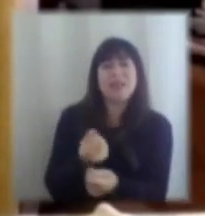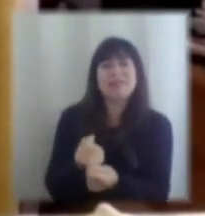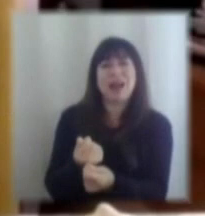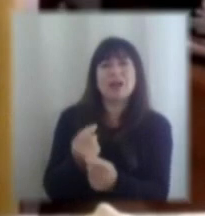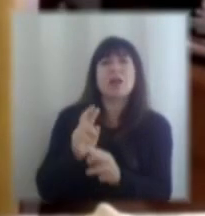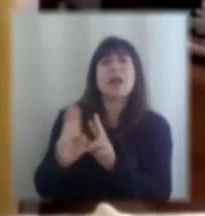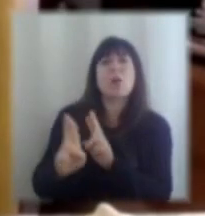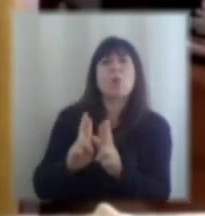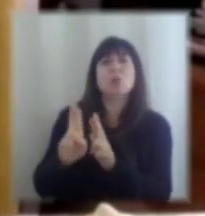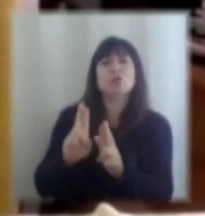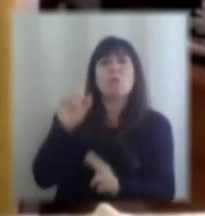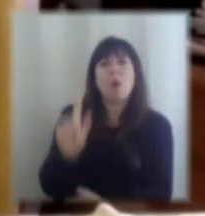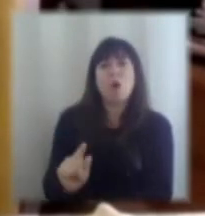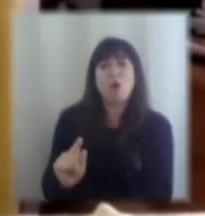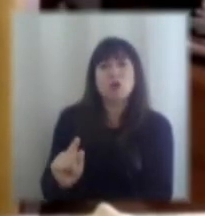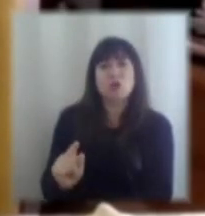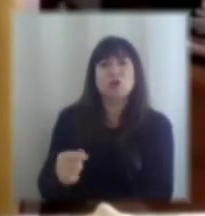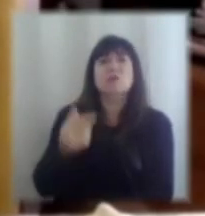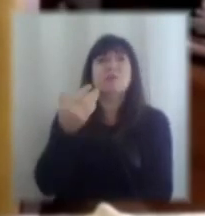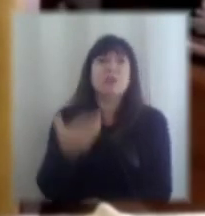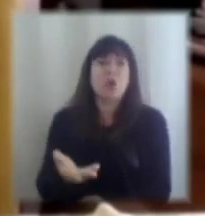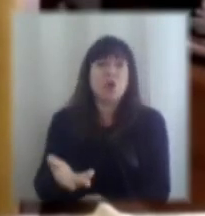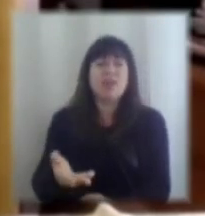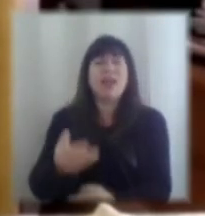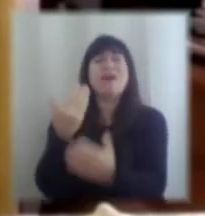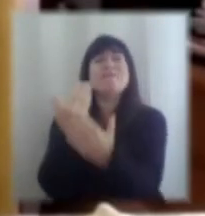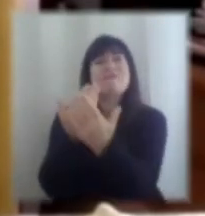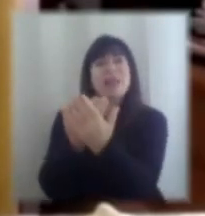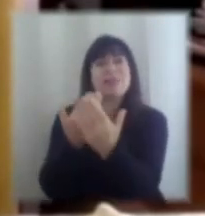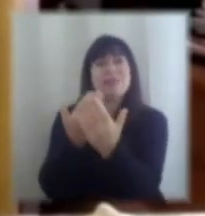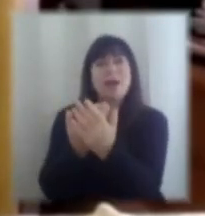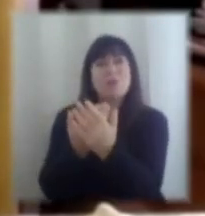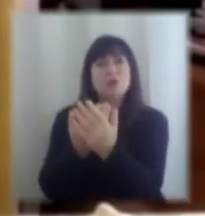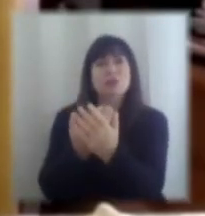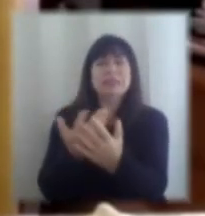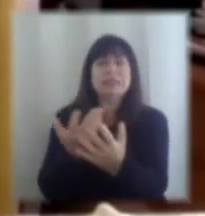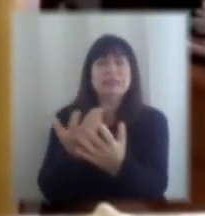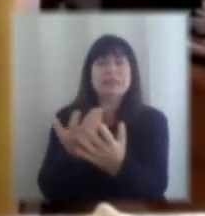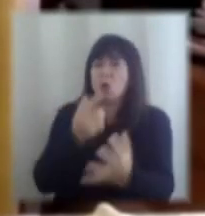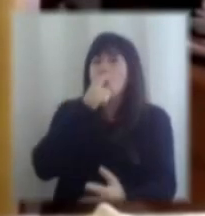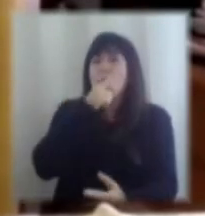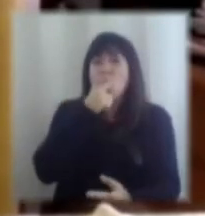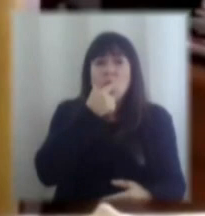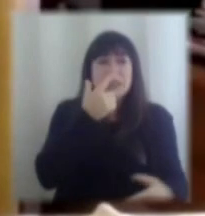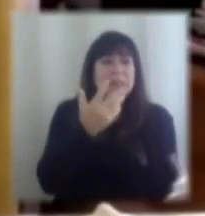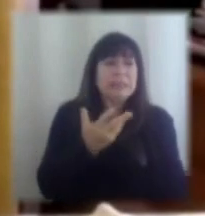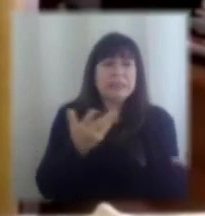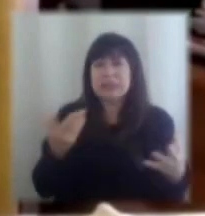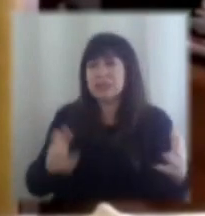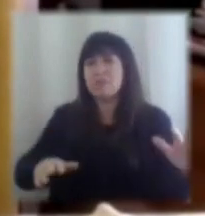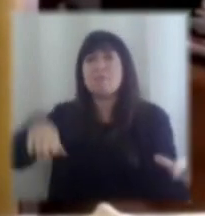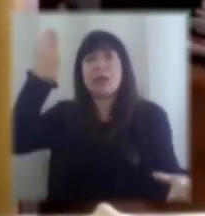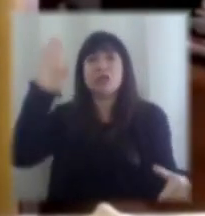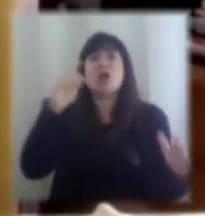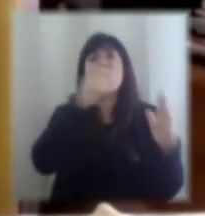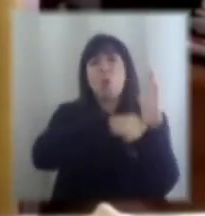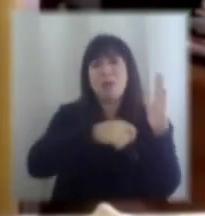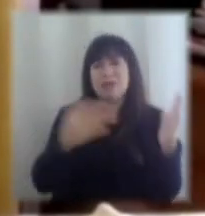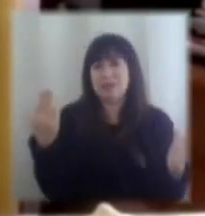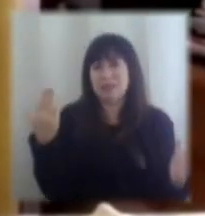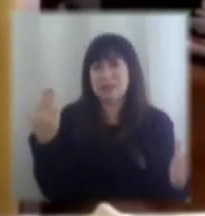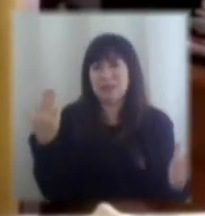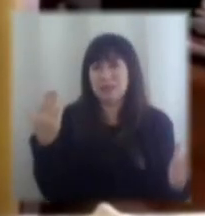escasos. Y la verdad es que hoy día enfrentamos niveles de incertidumbre que son mayores que los que teníamos hace un mes, esa es la verdad.